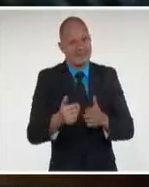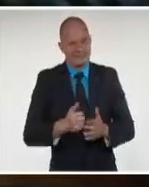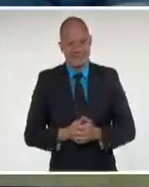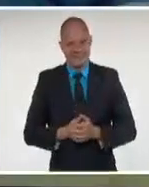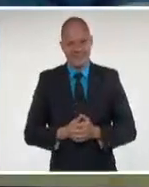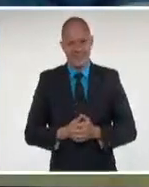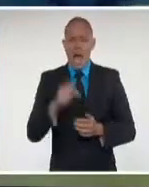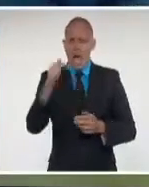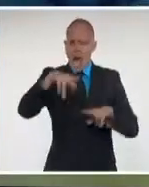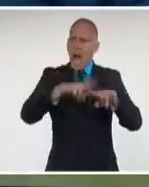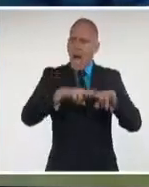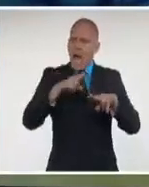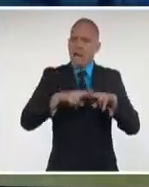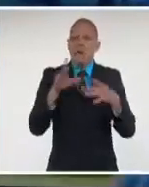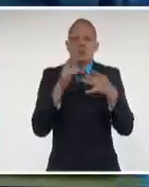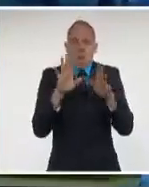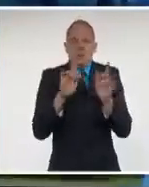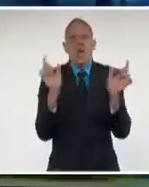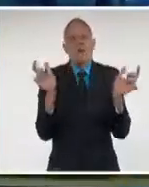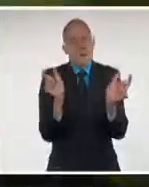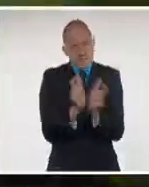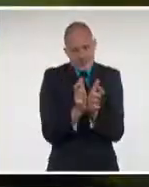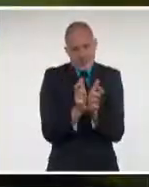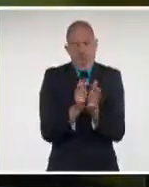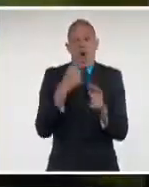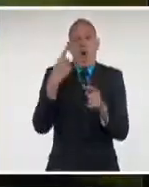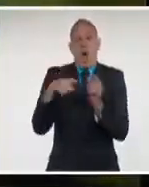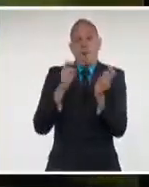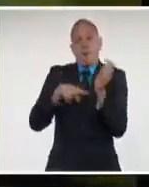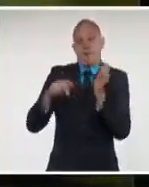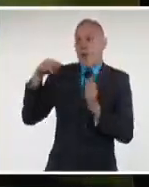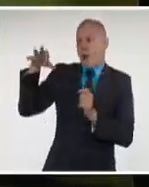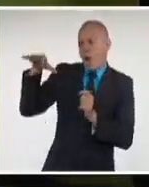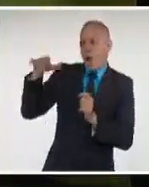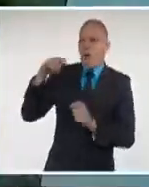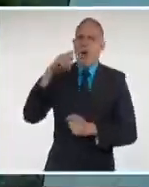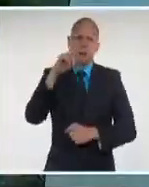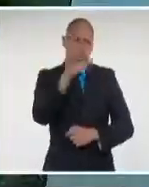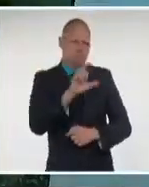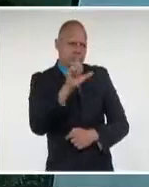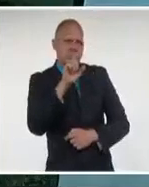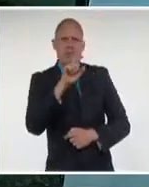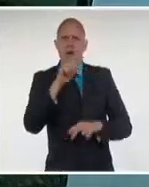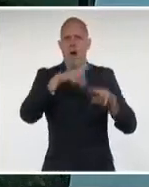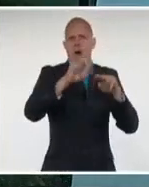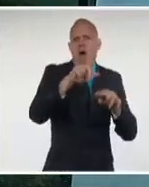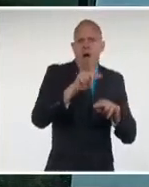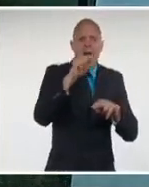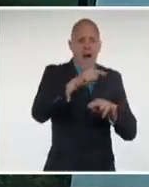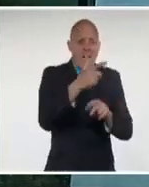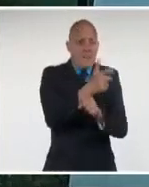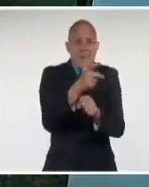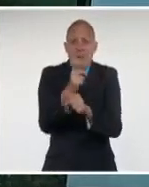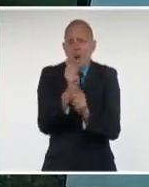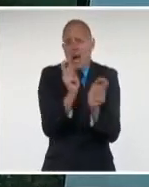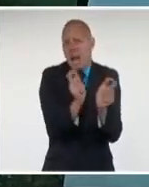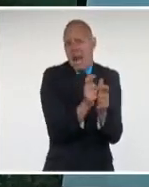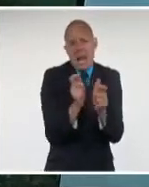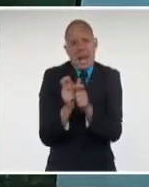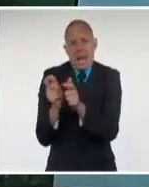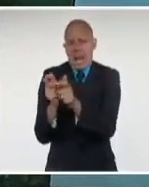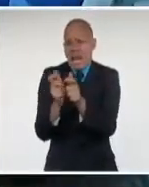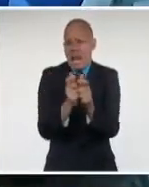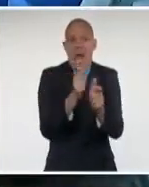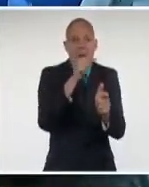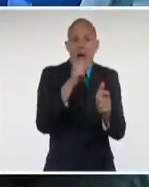Pinar del Río, Camagüey, Holguín, también es ínfimo todavía el número de inmunizados y allí los casos han ido